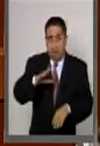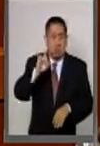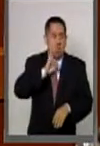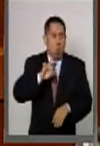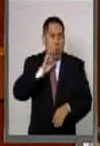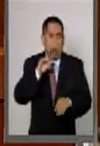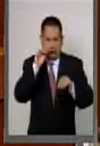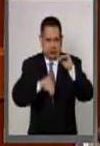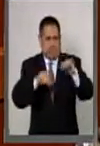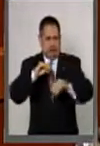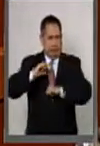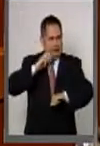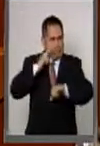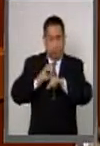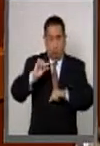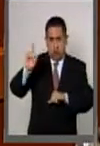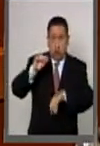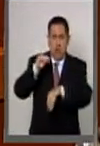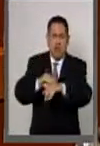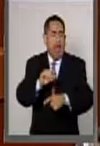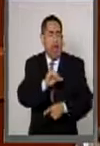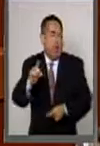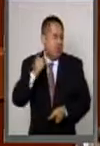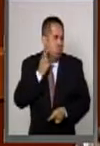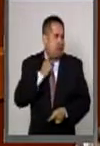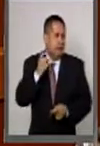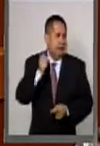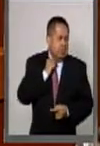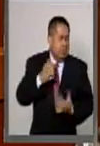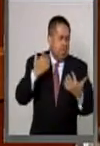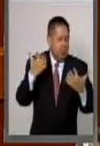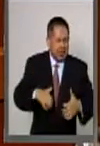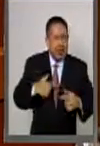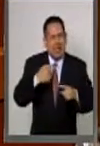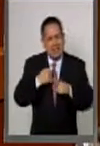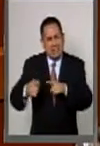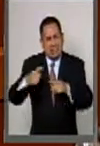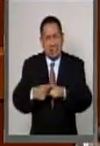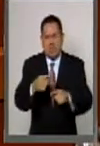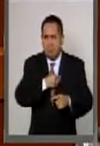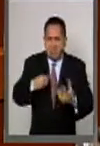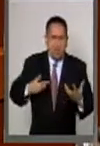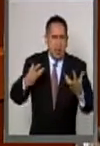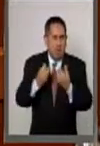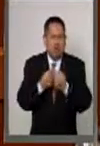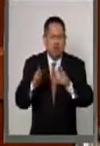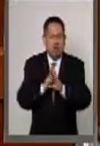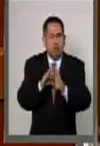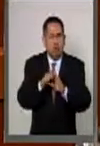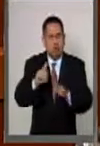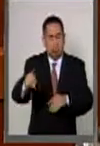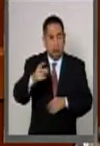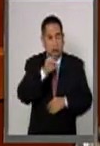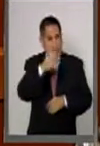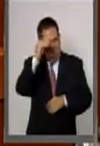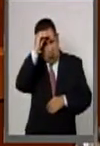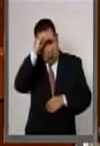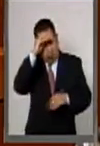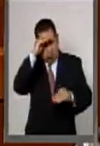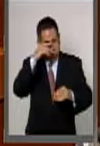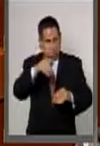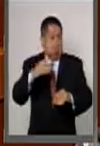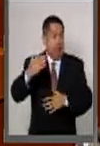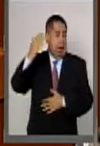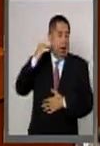puestos públicos, mujeres legisladoras, empresarias, líderes sindicales de opinión impensable hace